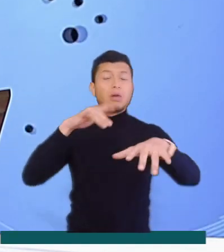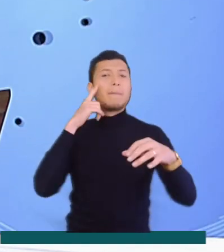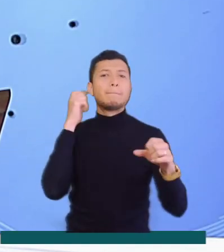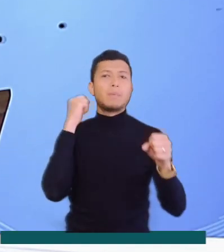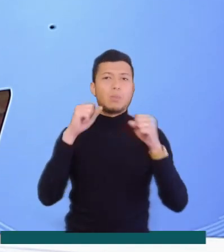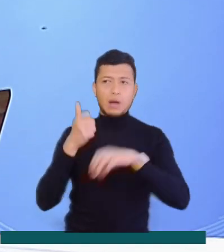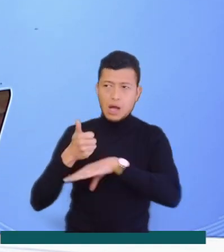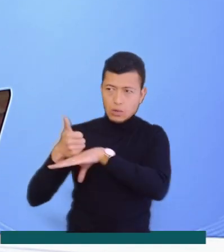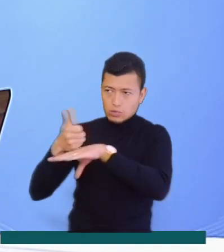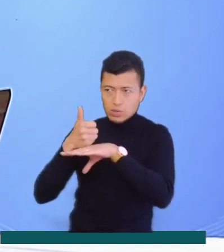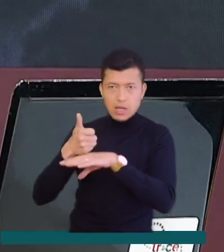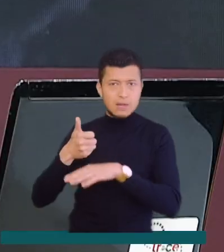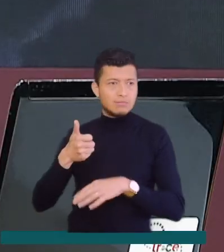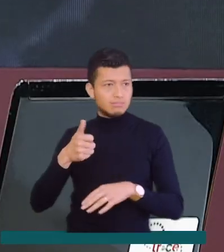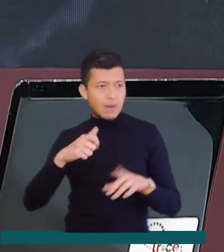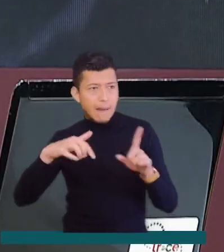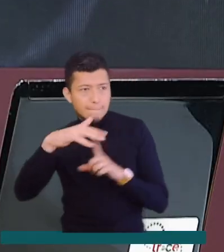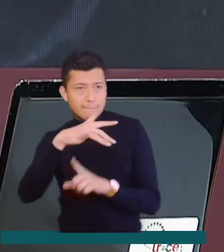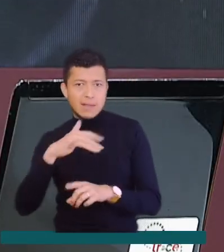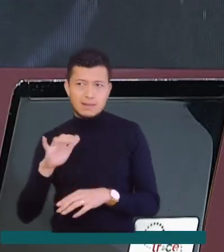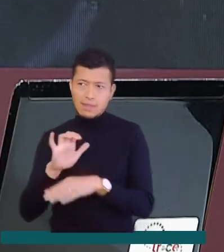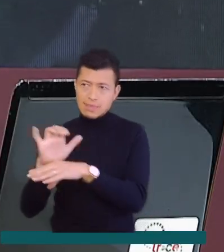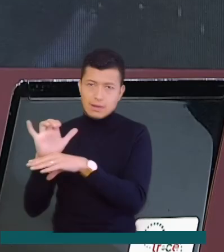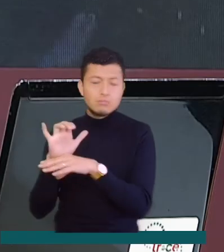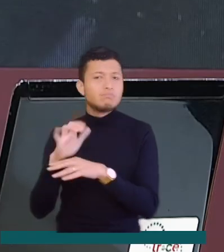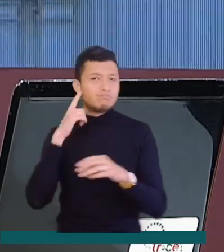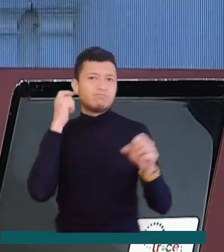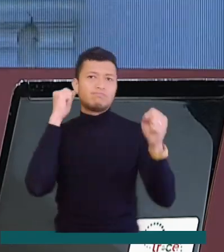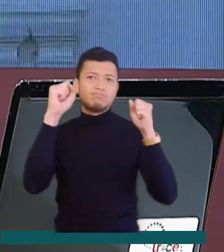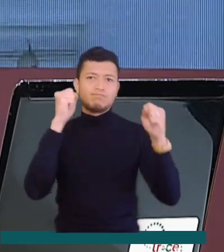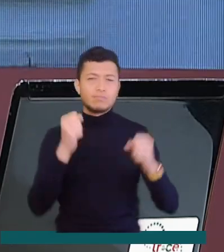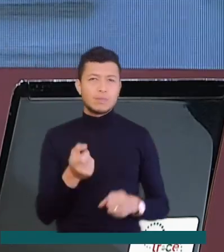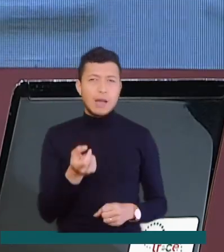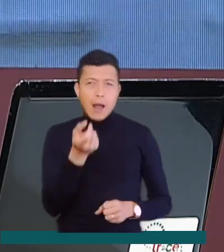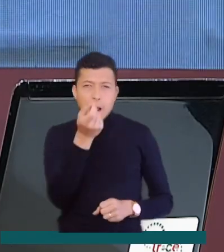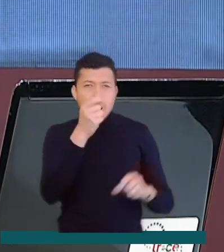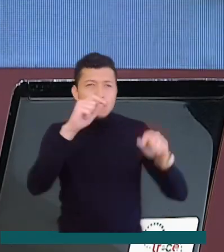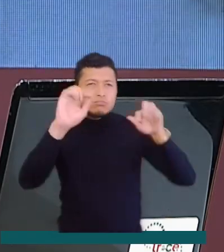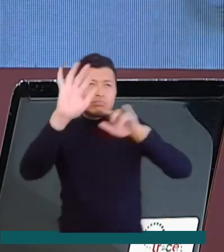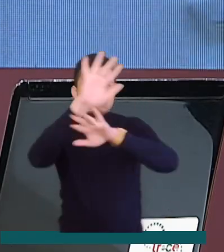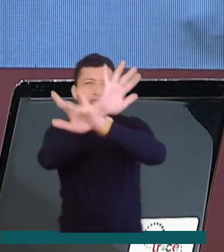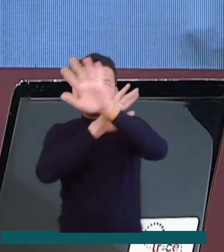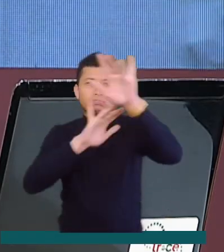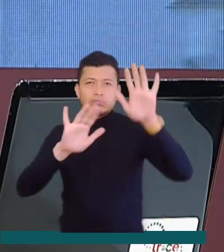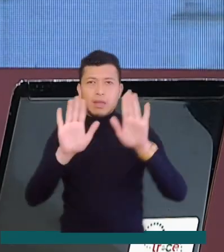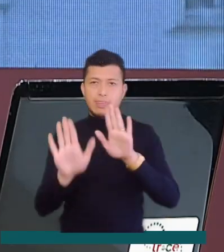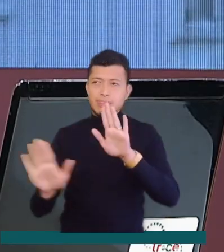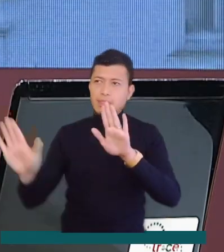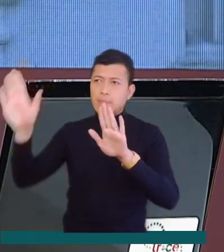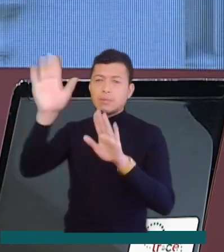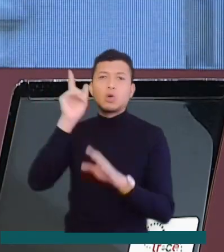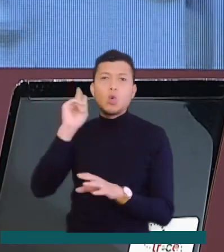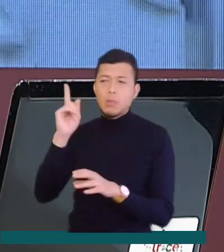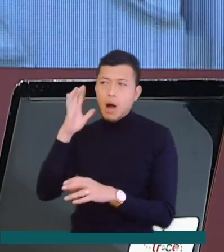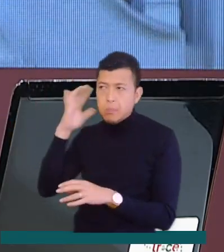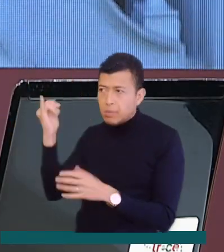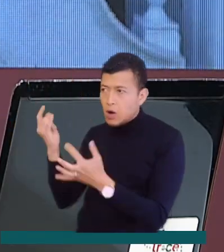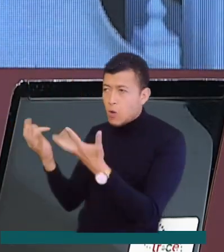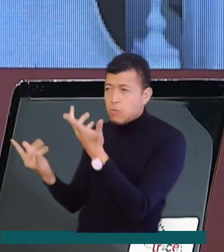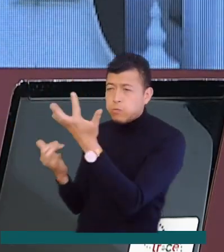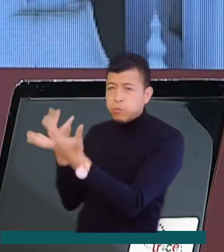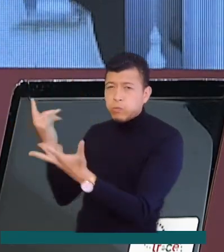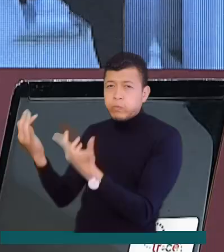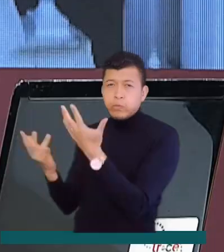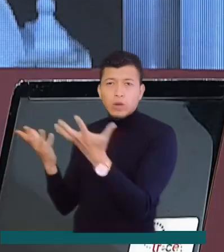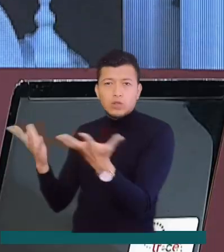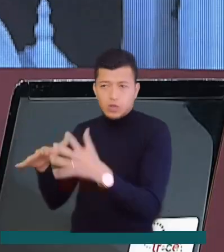y a las autoridades ambientales. Según los expertos, el material particulado que llega al departamento proviene de incendios forestales